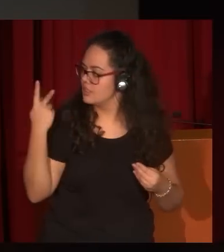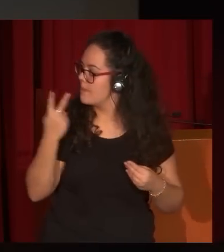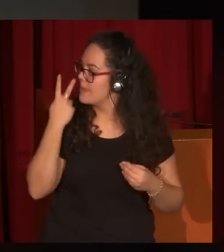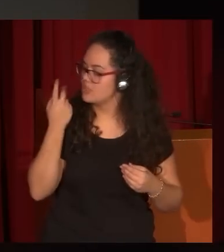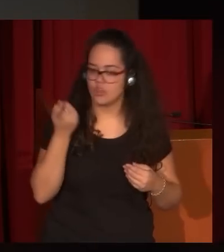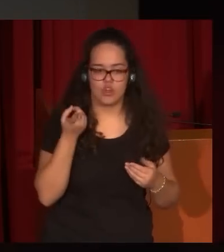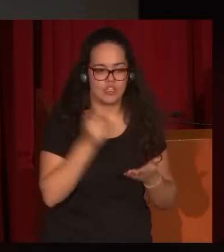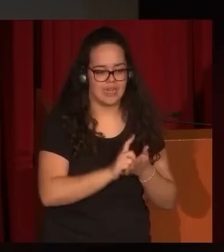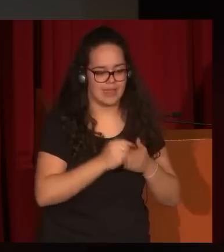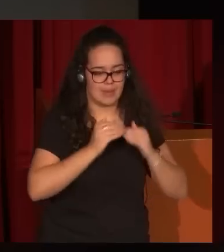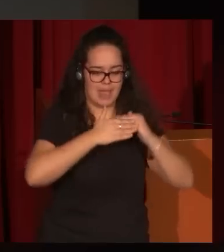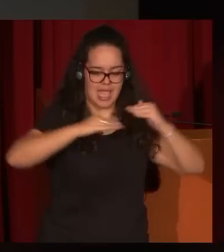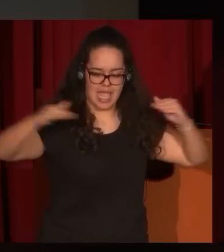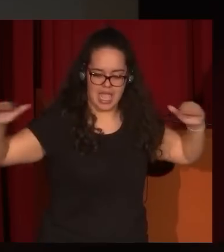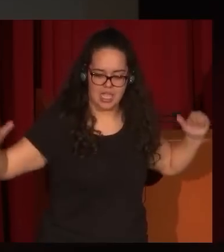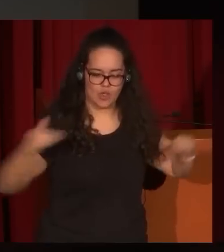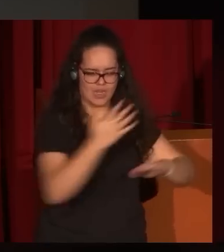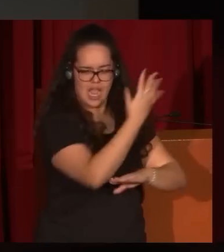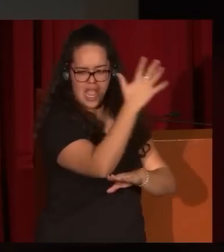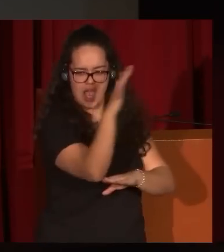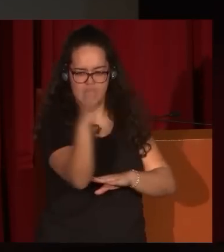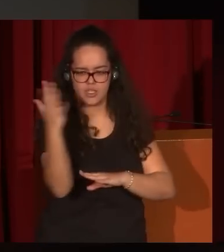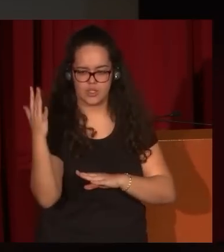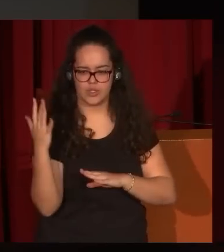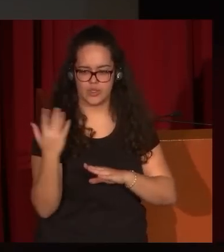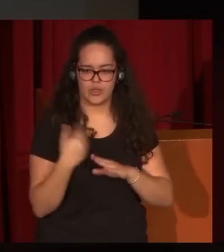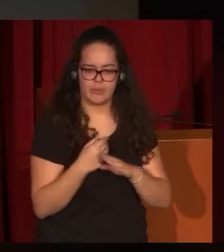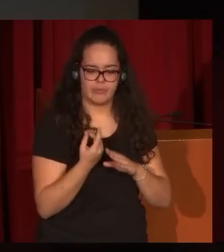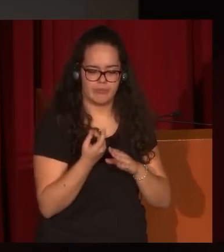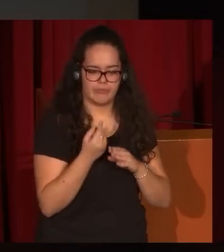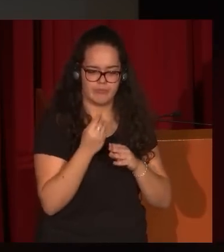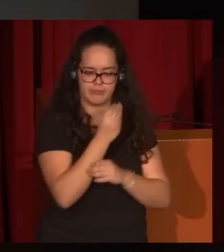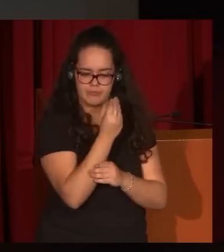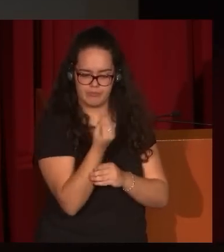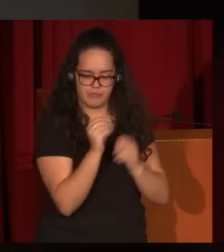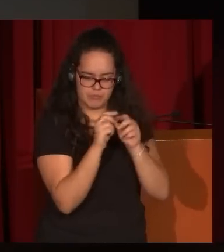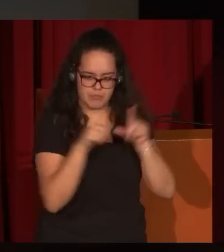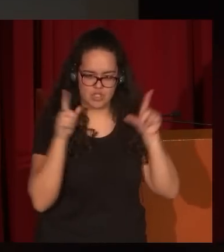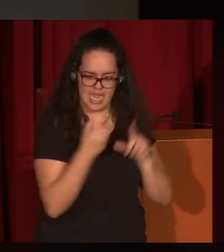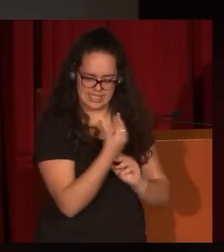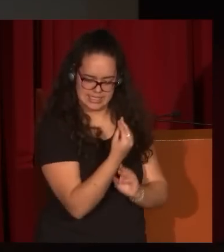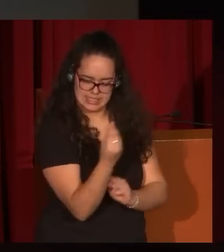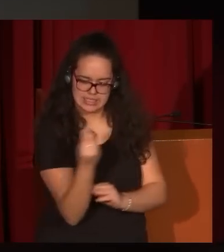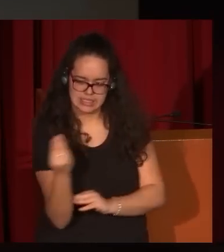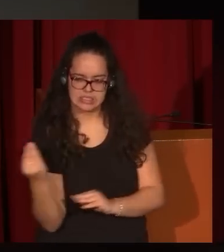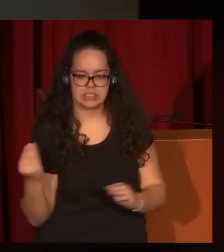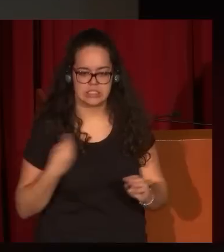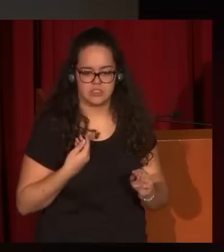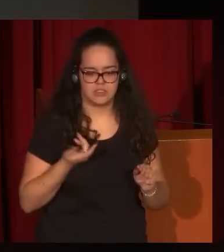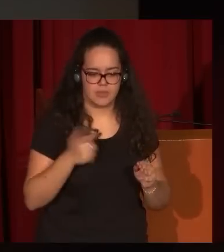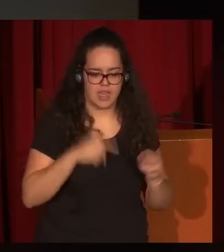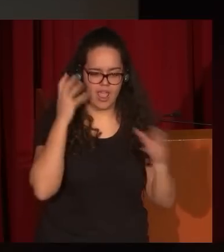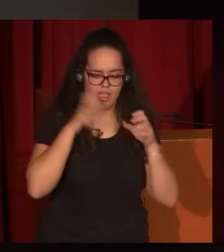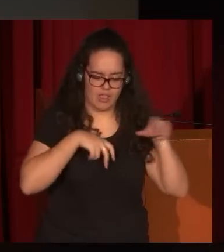paisaje grande, paisaje muy abierto, lleno de arboleda, con personajes en primer término. Esta feria de ganado segoviana, por lo que parece, por